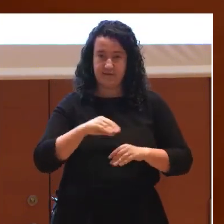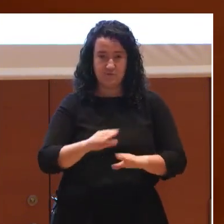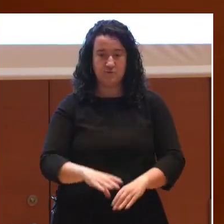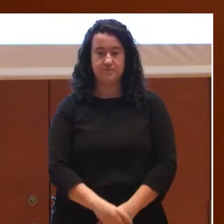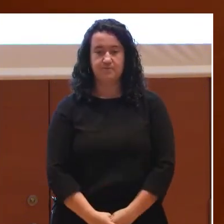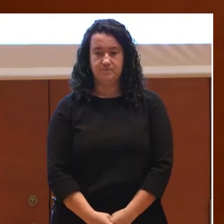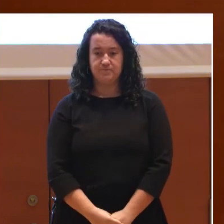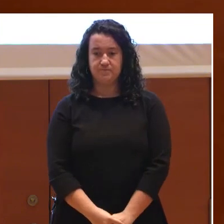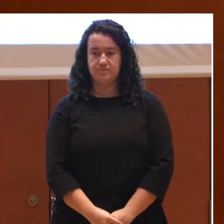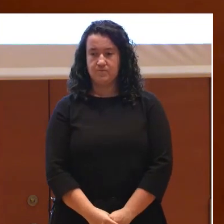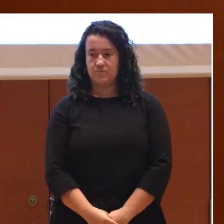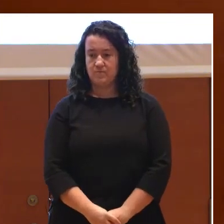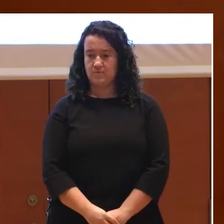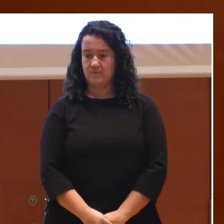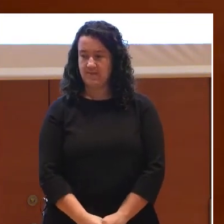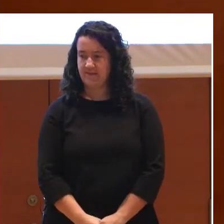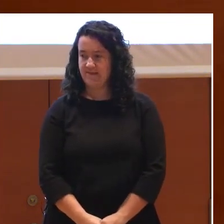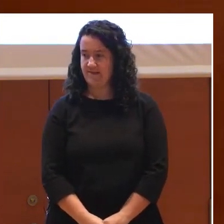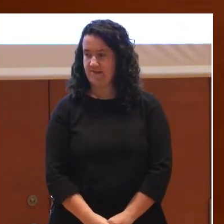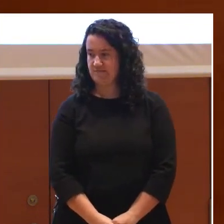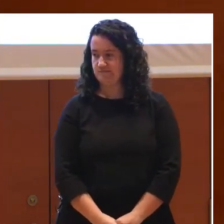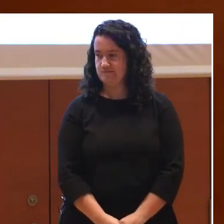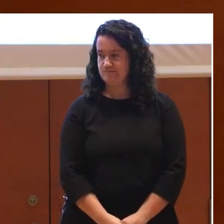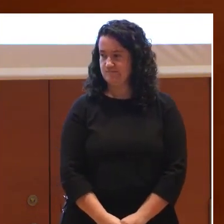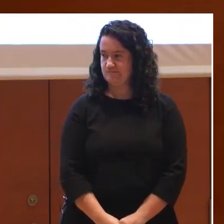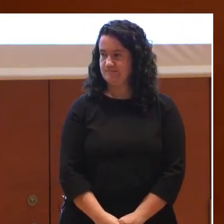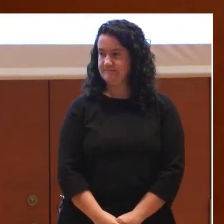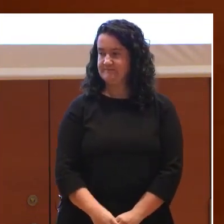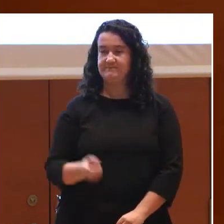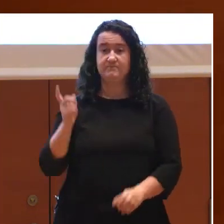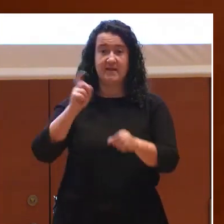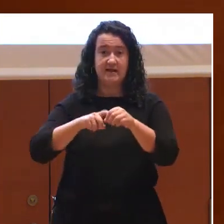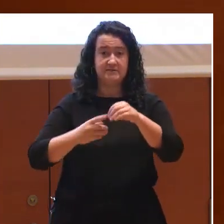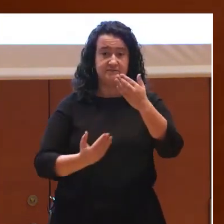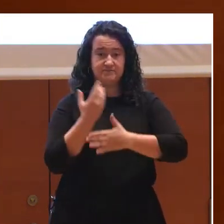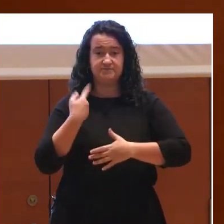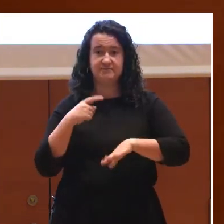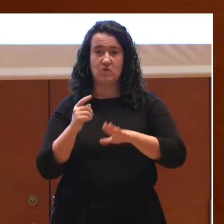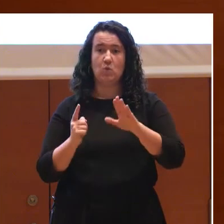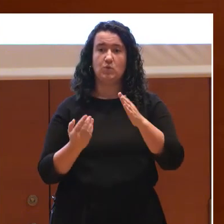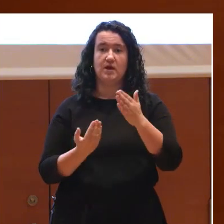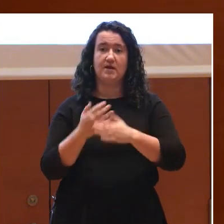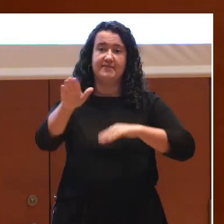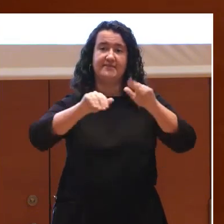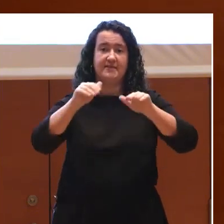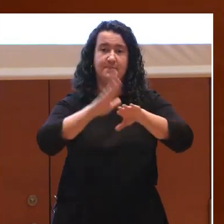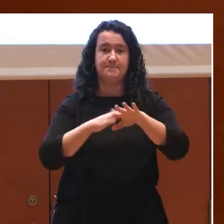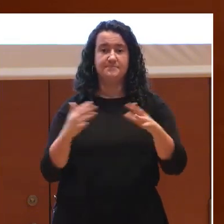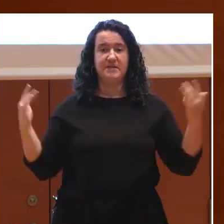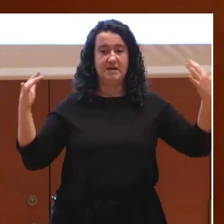Intervenzioa gaurkoa, nolabait bat egiteko deialdi batzan, habetuzen bitartez jarraituko duzue lanean,